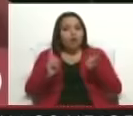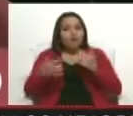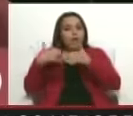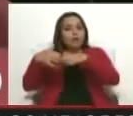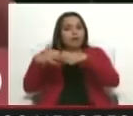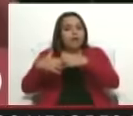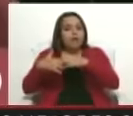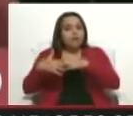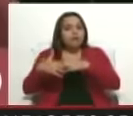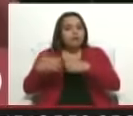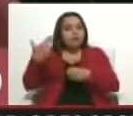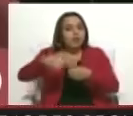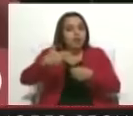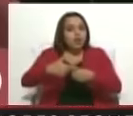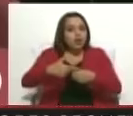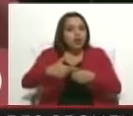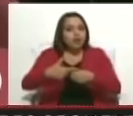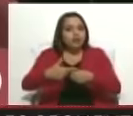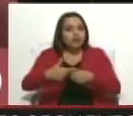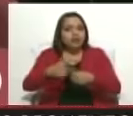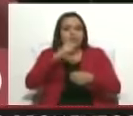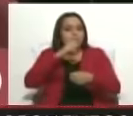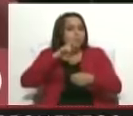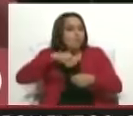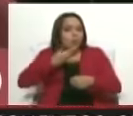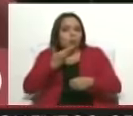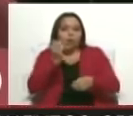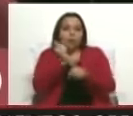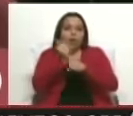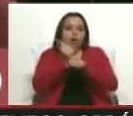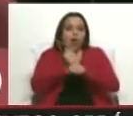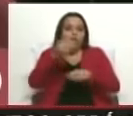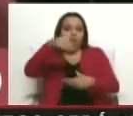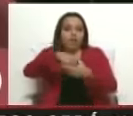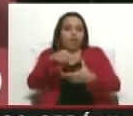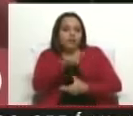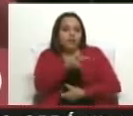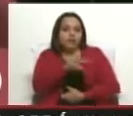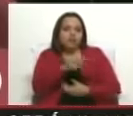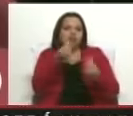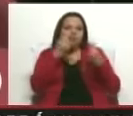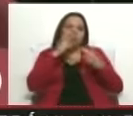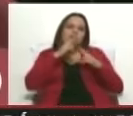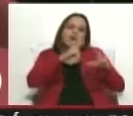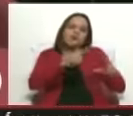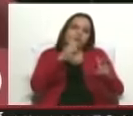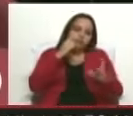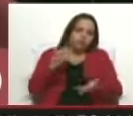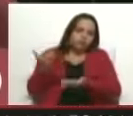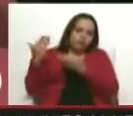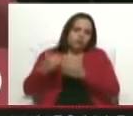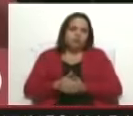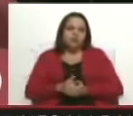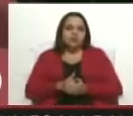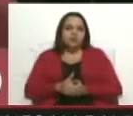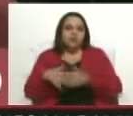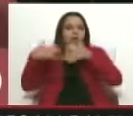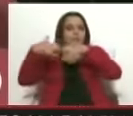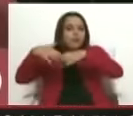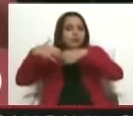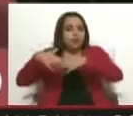por delimitar con Guyana no iban a poder operar en el país. ¿Y cuál ha sido la respuesta que estamos viendo? Que petroleras de una